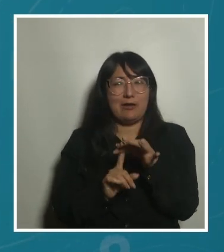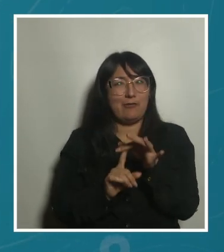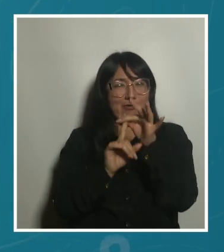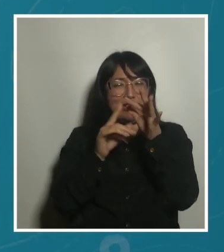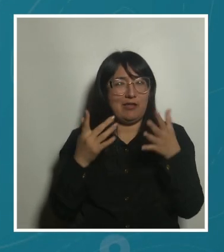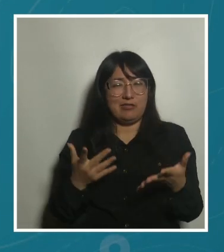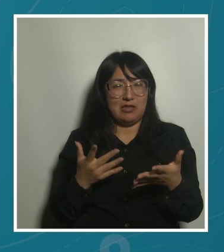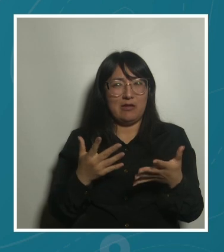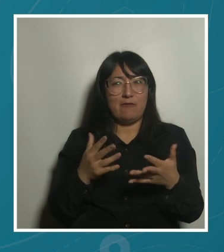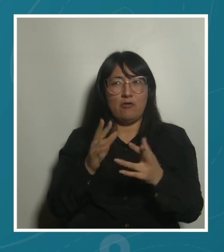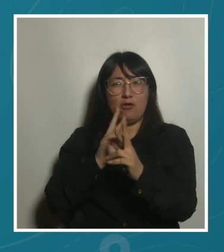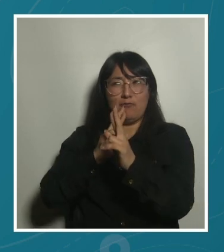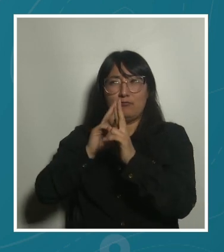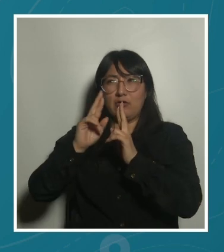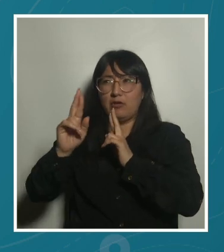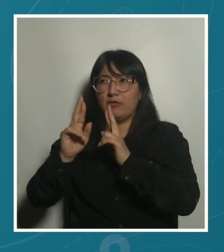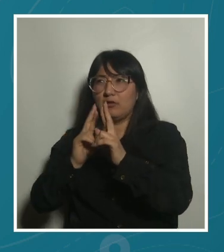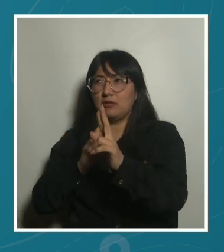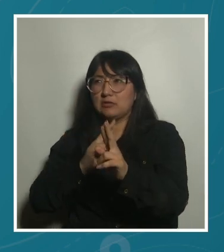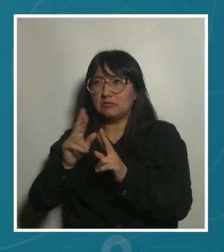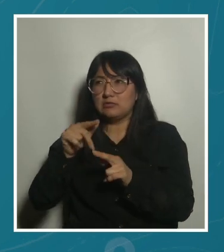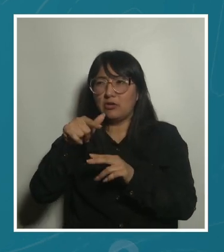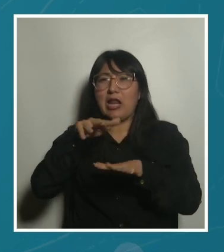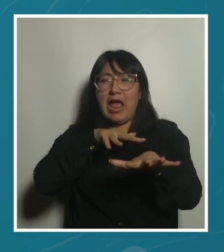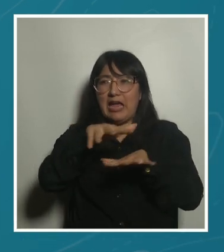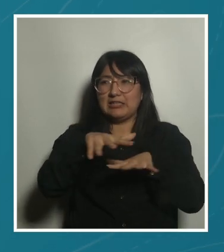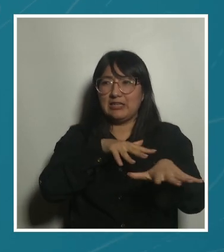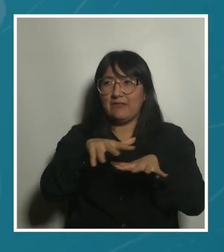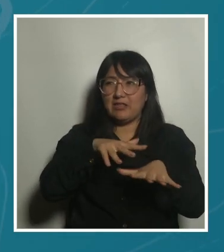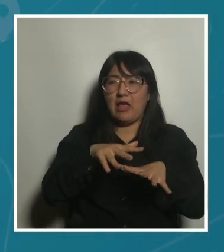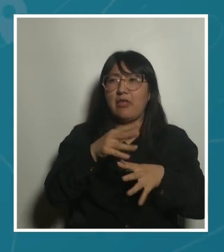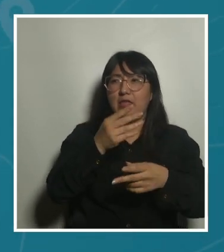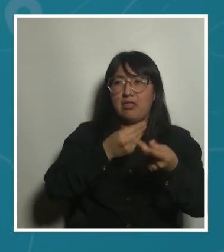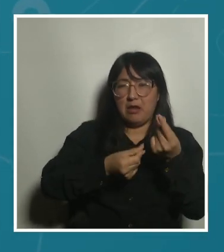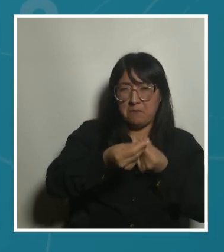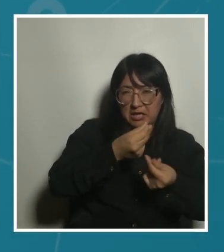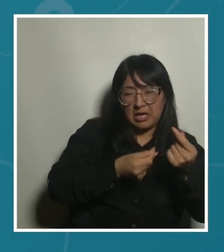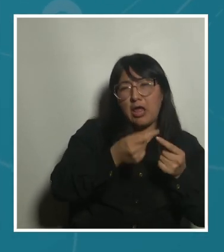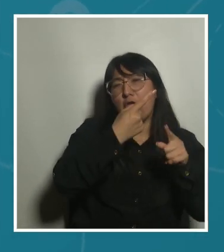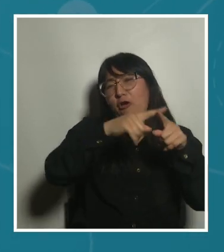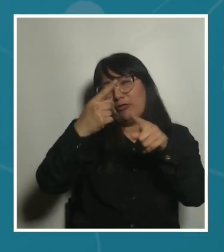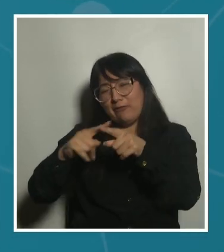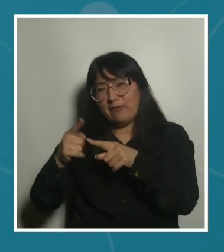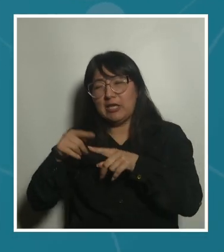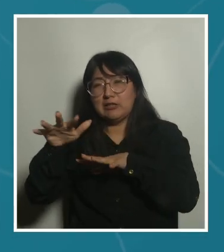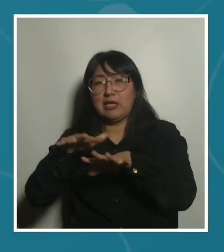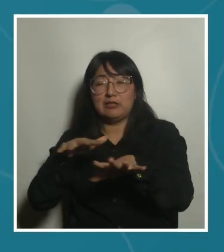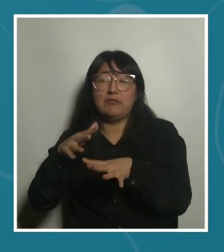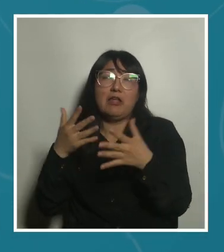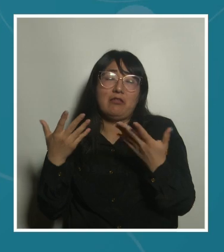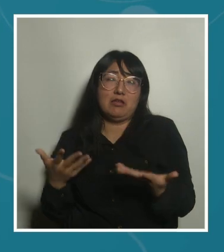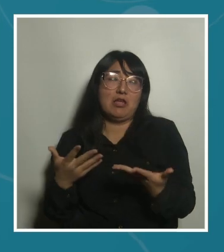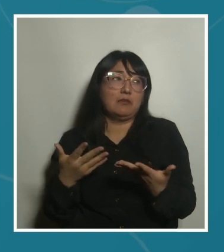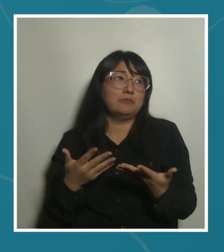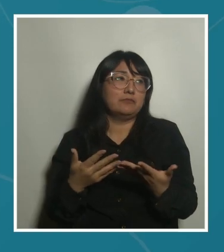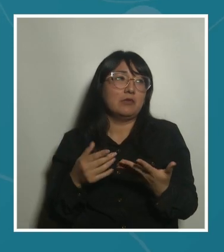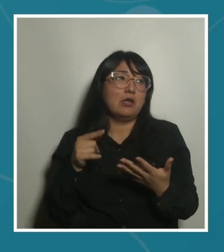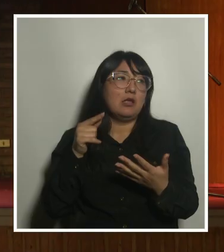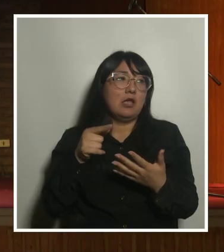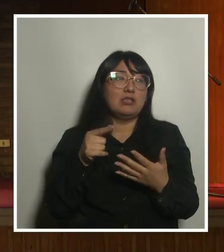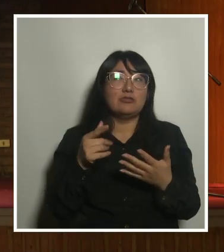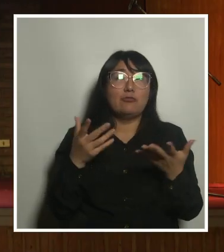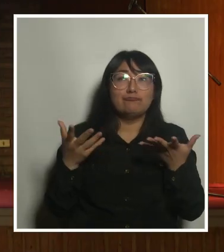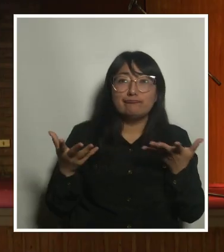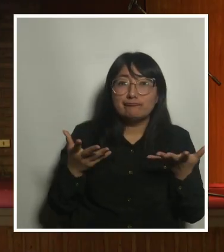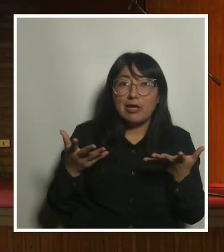vinculadas con la esfera productiva, con las actividades del mercado, y el resto de las actividades, bueno, están un poco en el margen